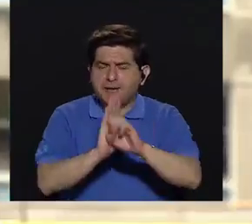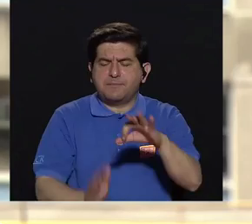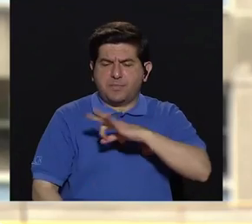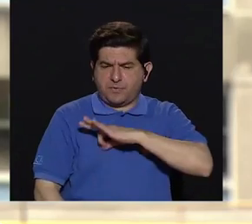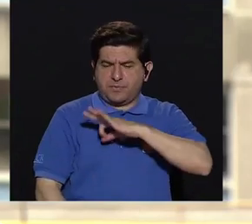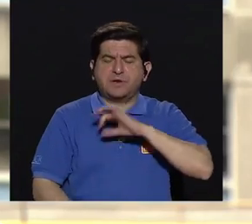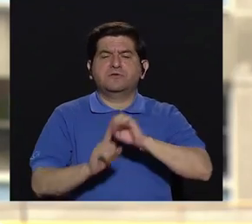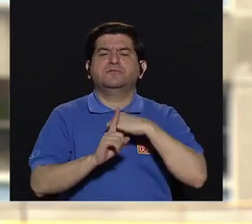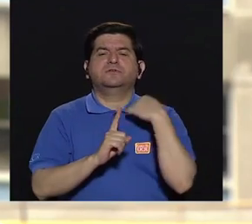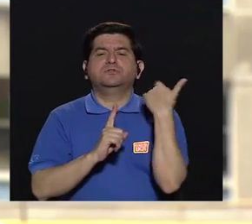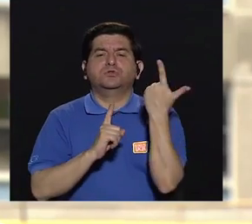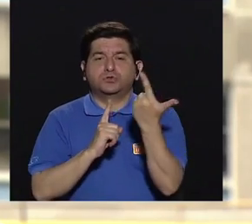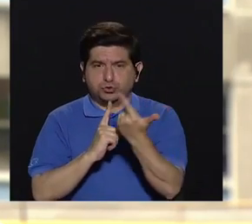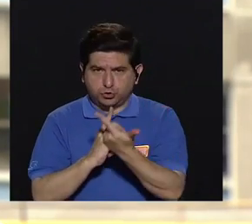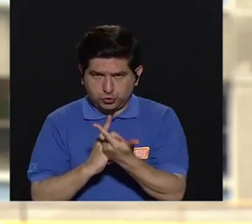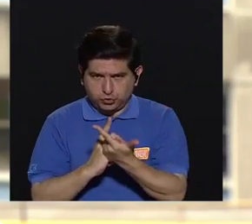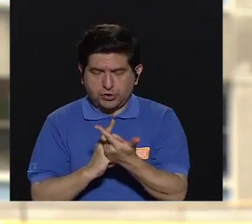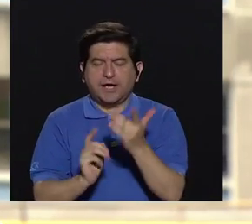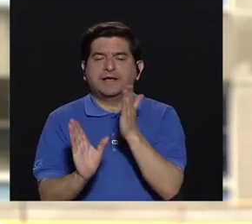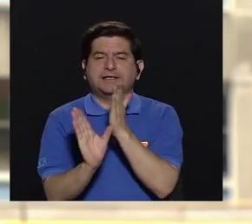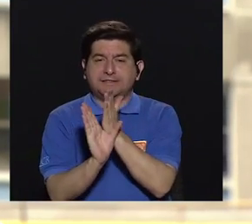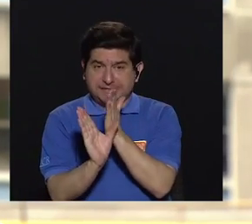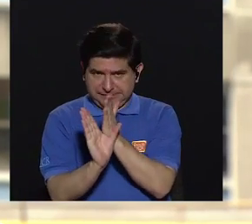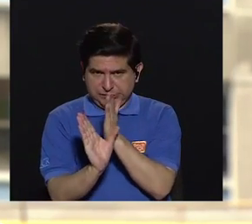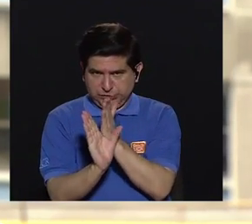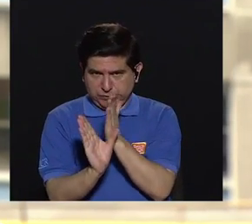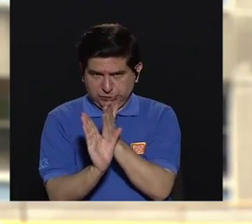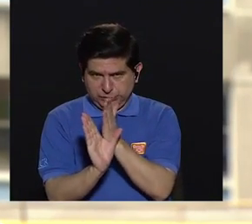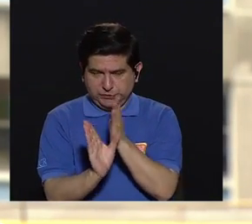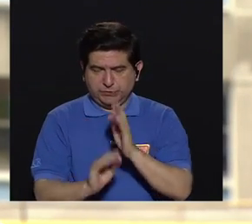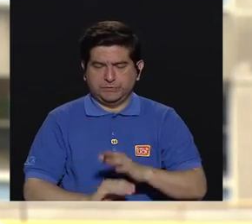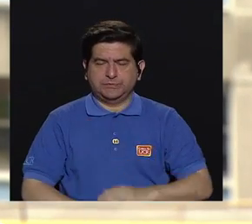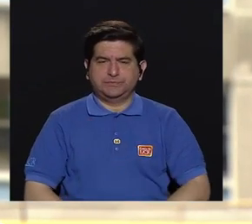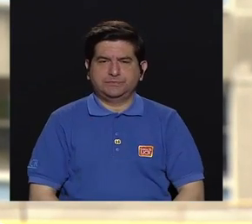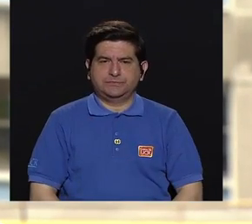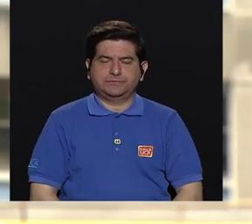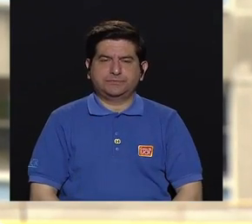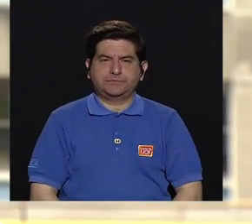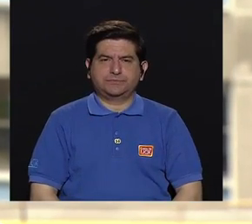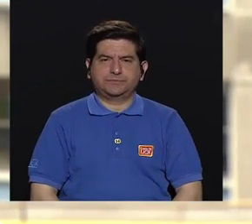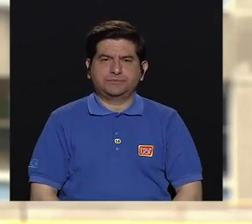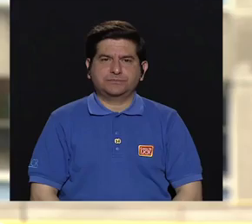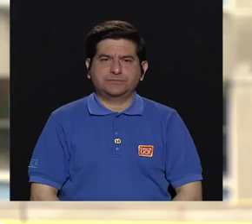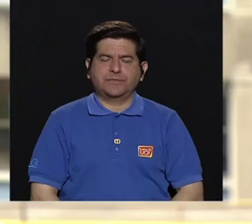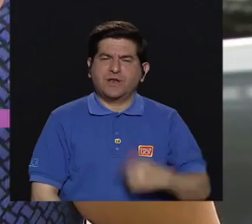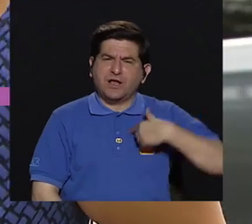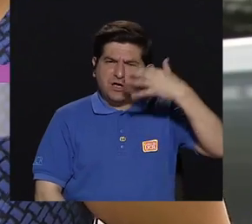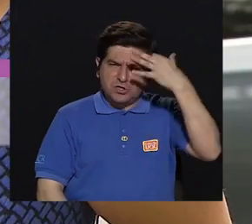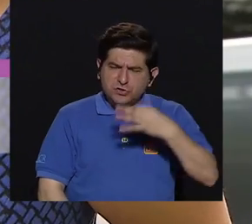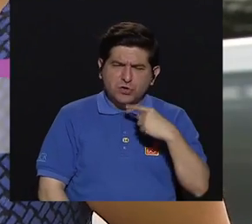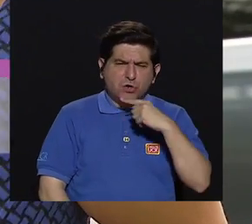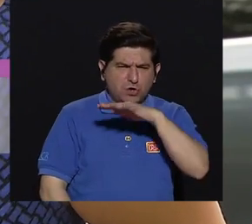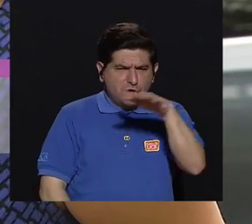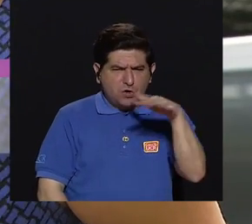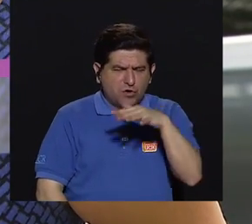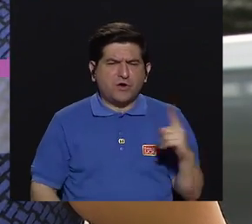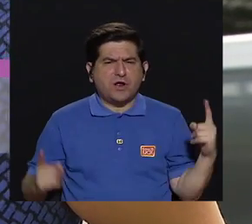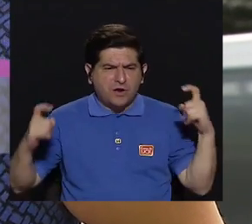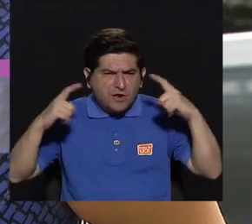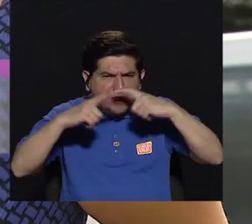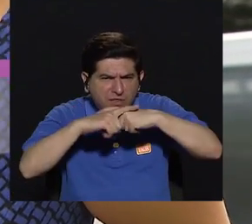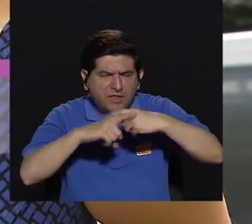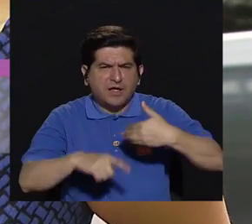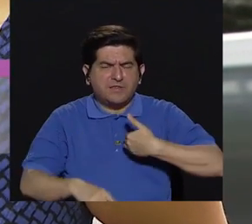bienestar social también, psicológico también es muy importante. creo que es una realidad muy